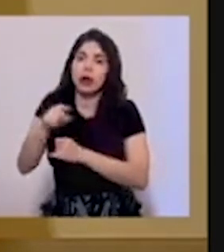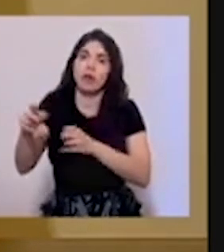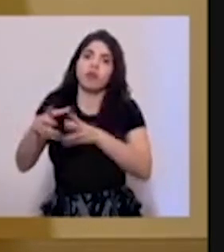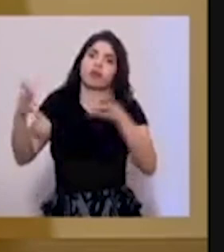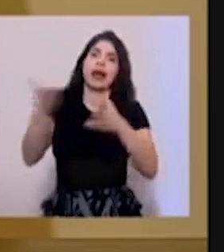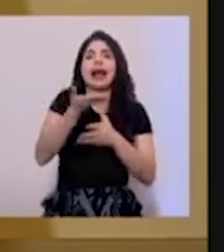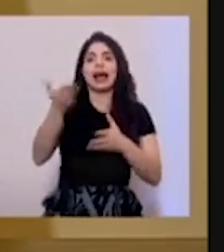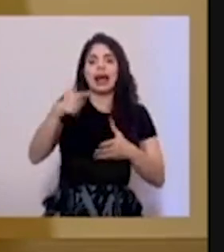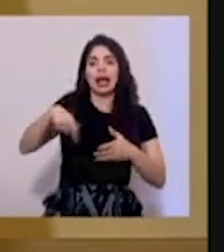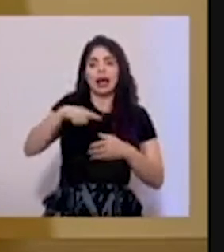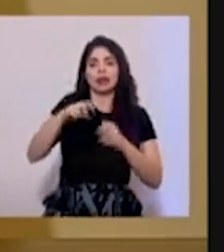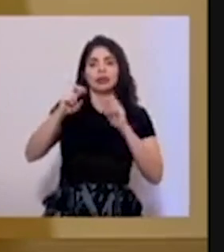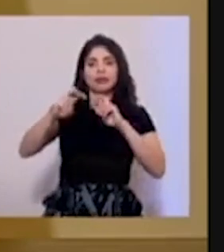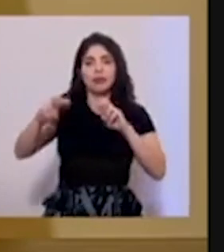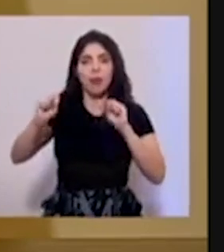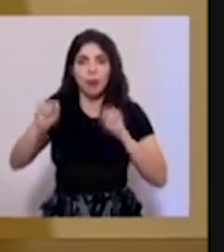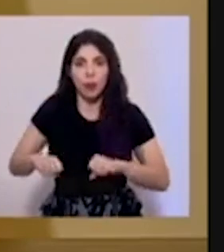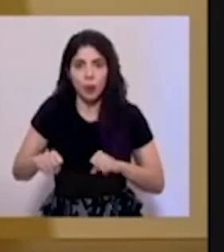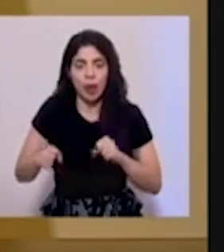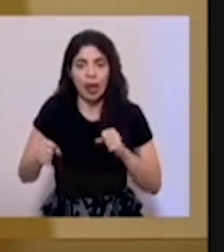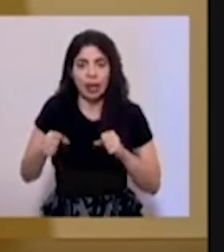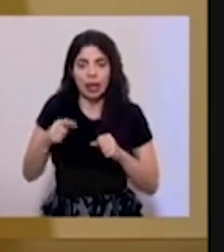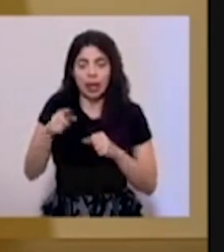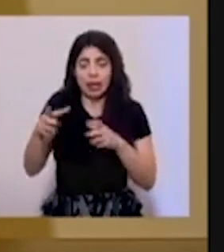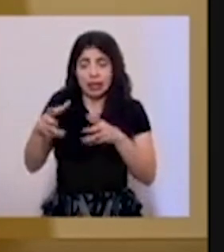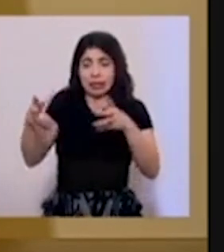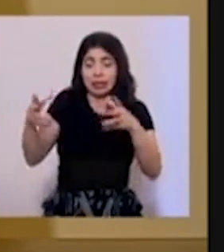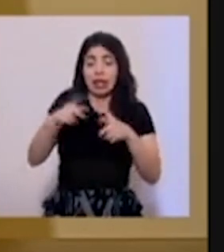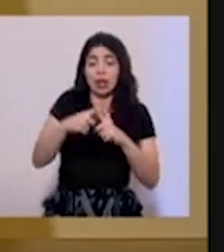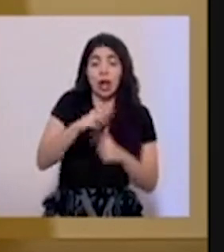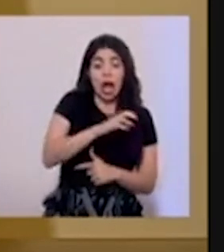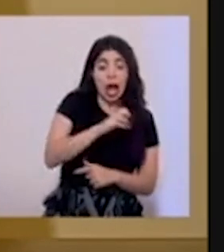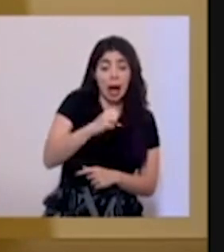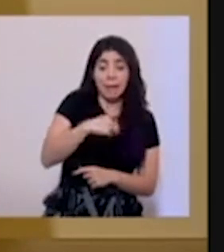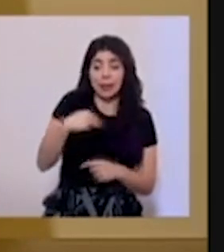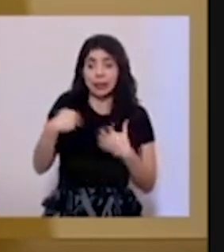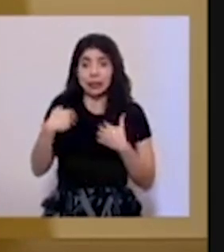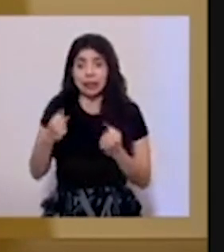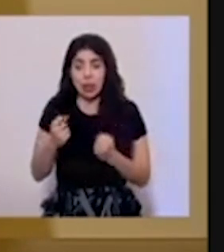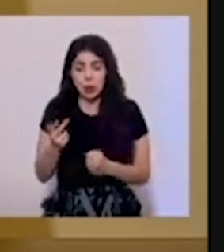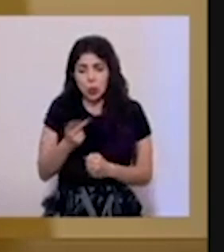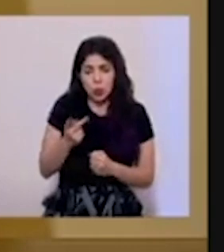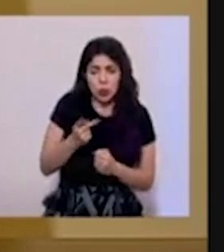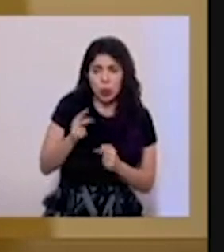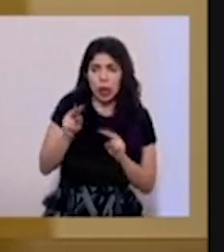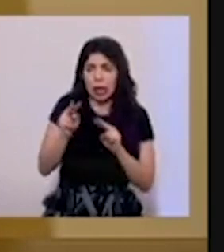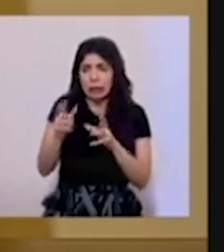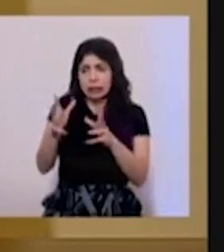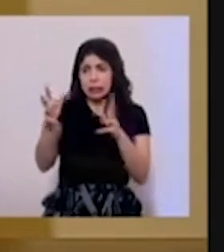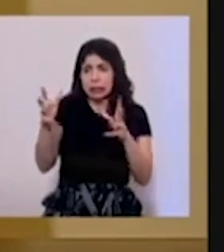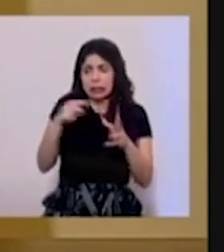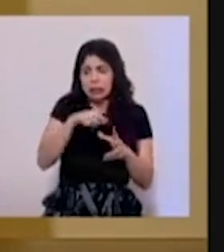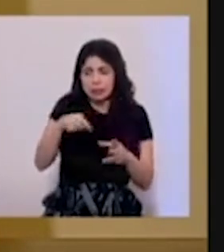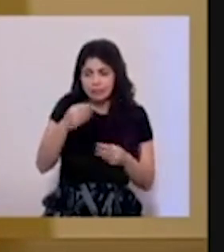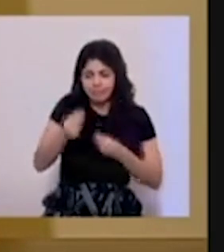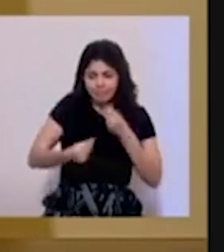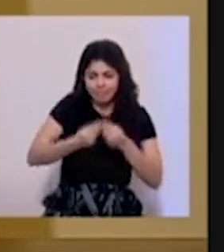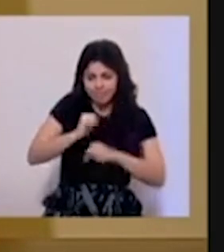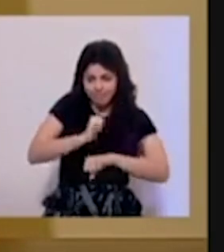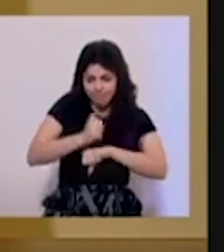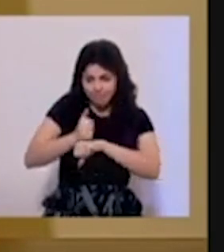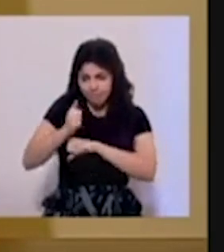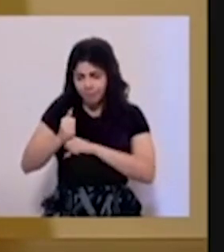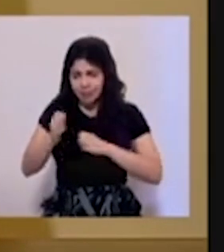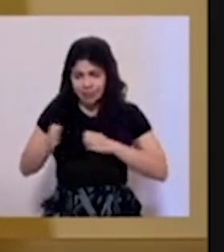Tanto la Caja como el Ministerio de Salud hicieron una serie de cambios y de estrategias para poder